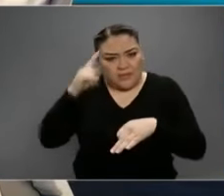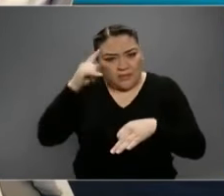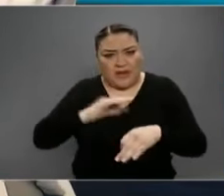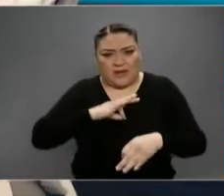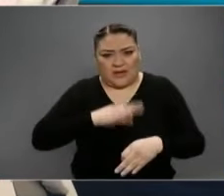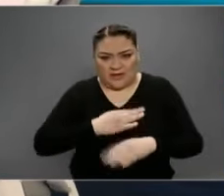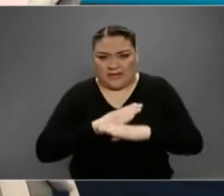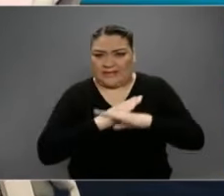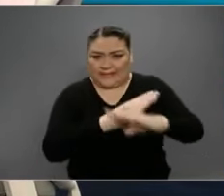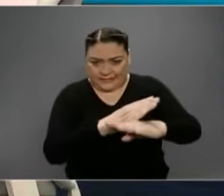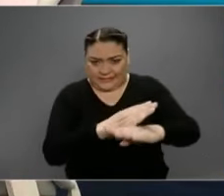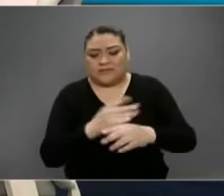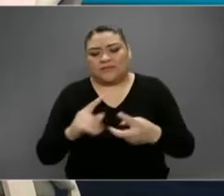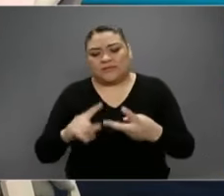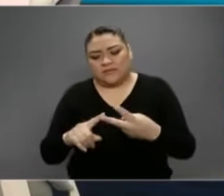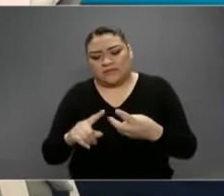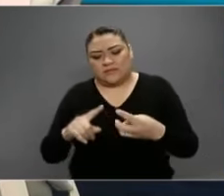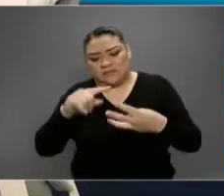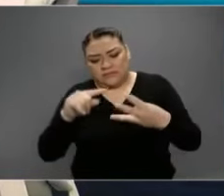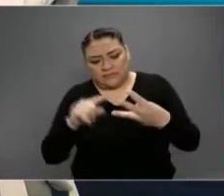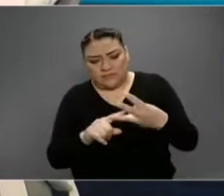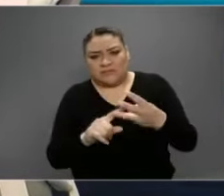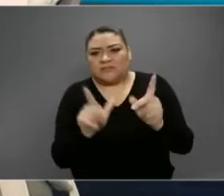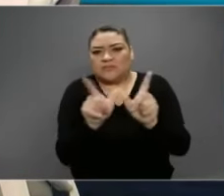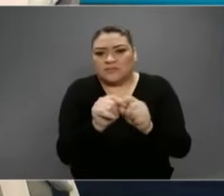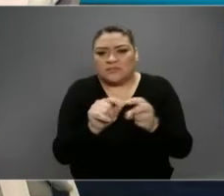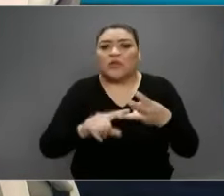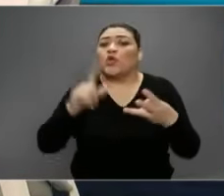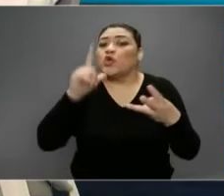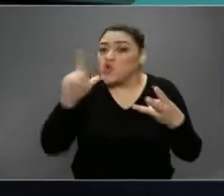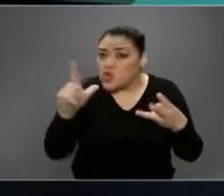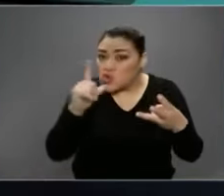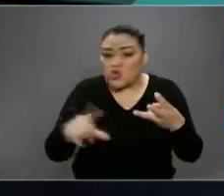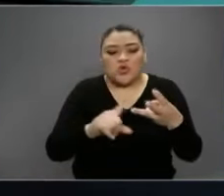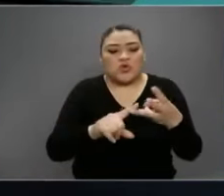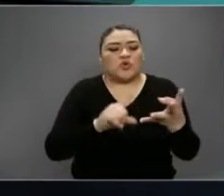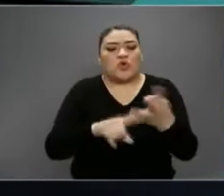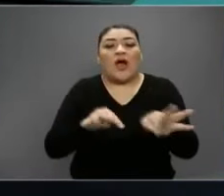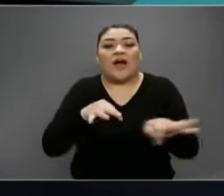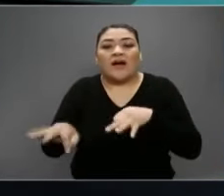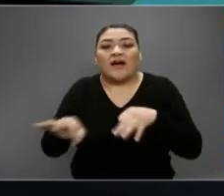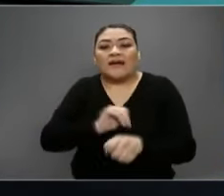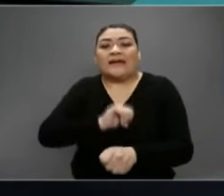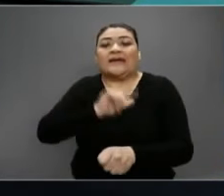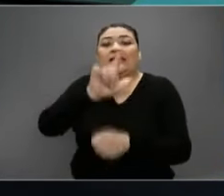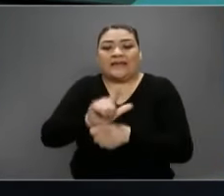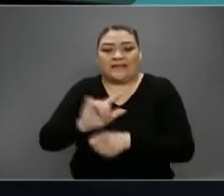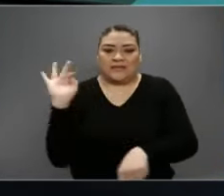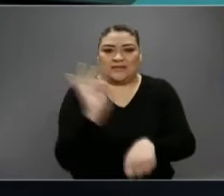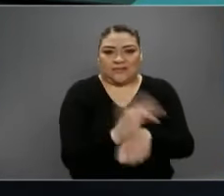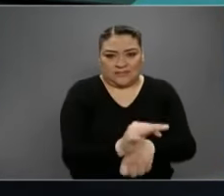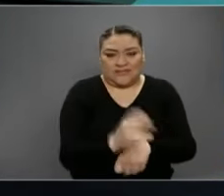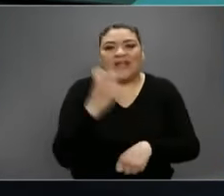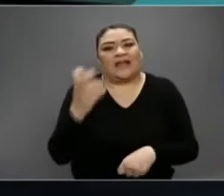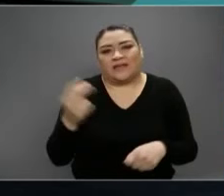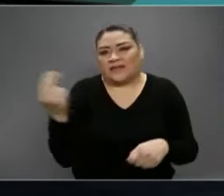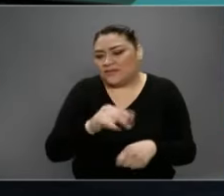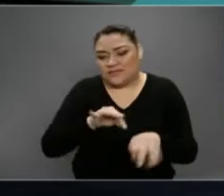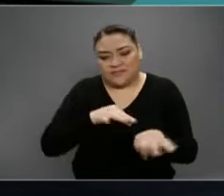en contra de esta pandemia. Exacto. Etcétera. Quienes tienen trabajos esenciales, de los que depende el resto directamente,